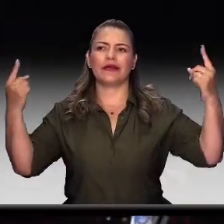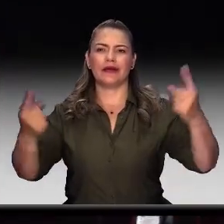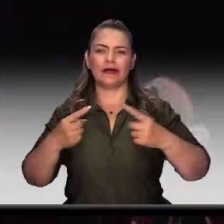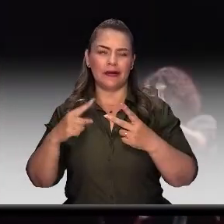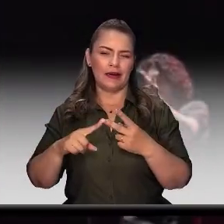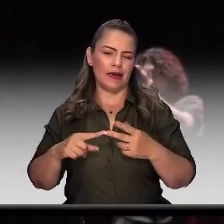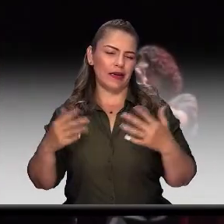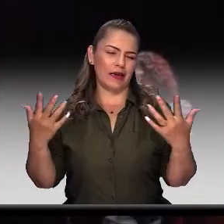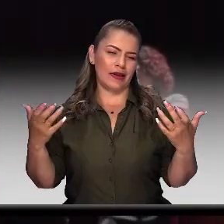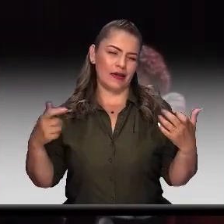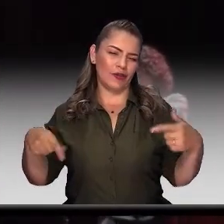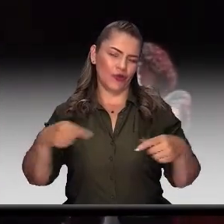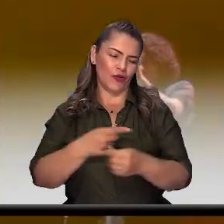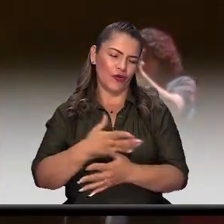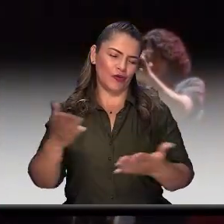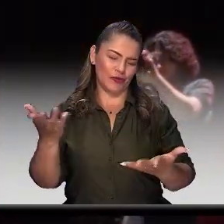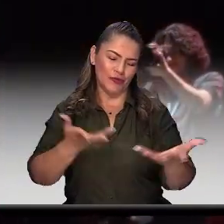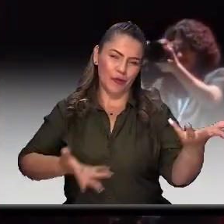llegue al corazón de cada uno.